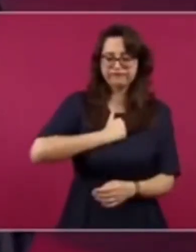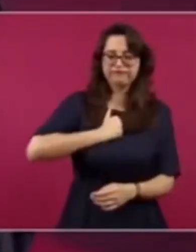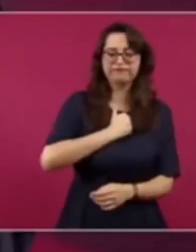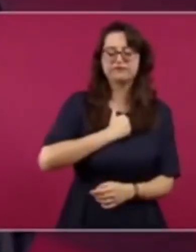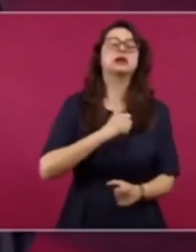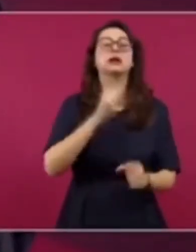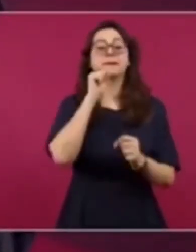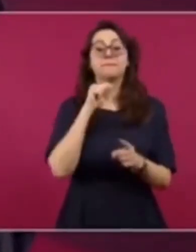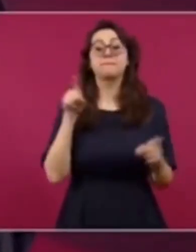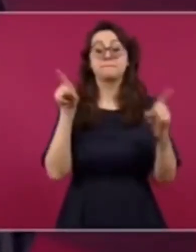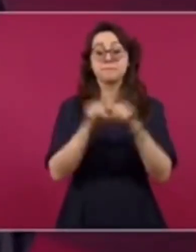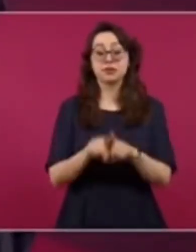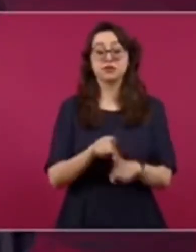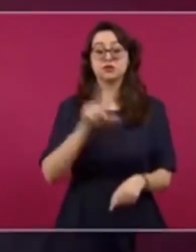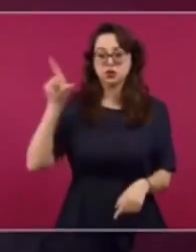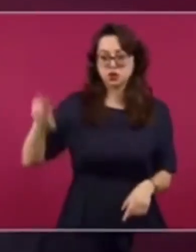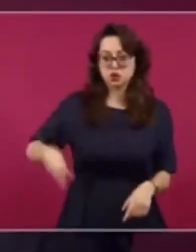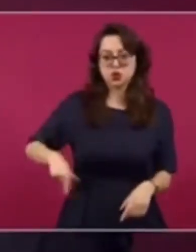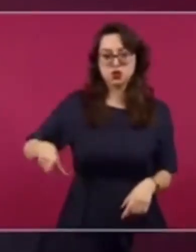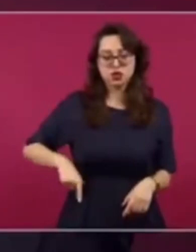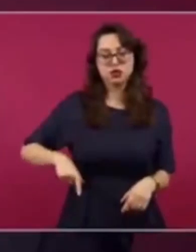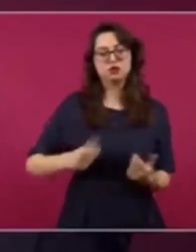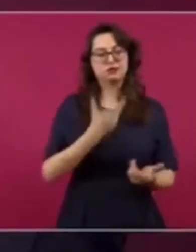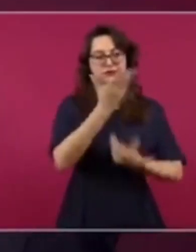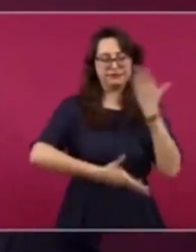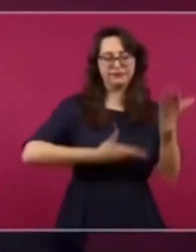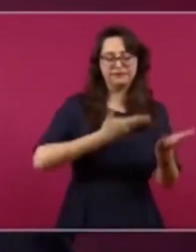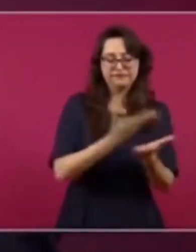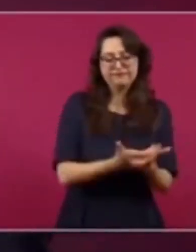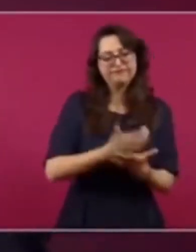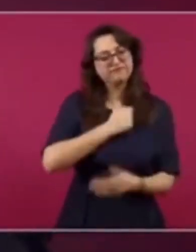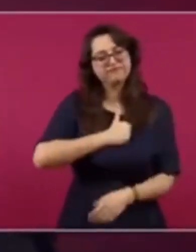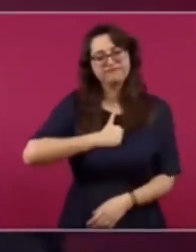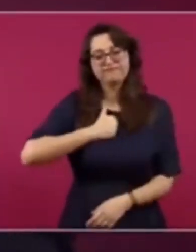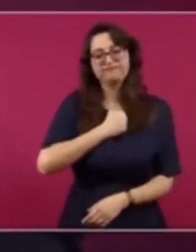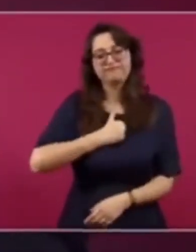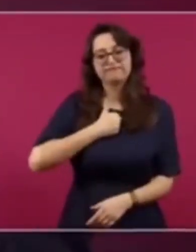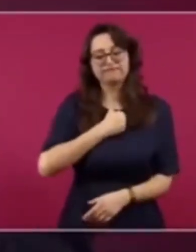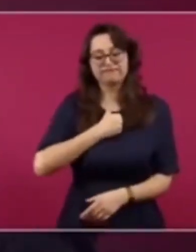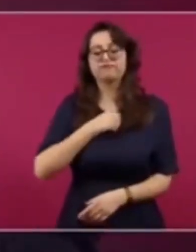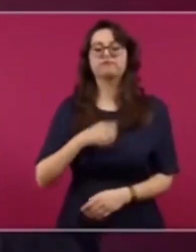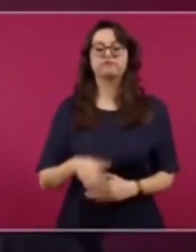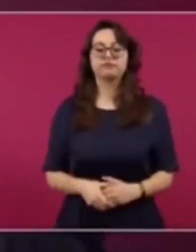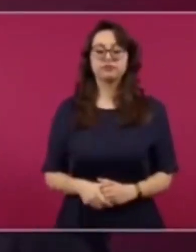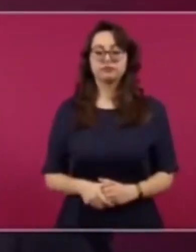de estos países. Entonces, informarles que se están haciendo